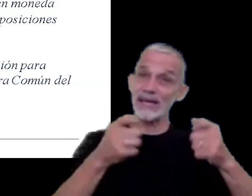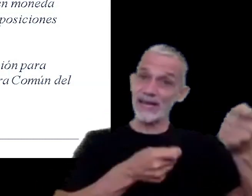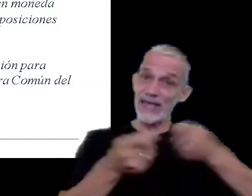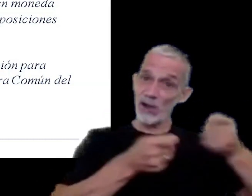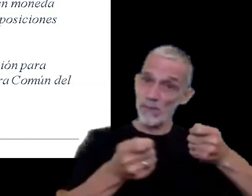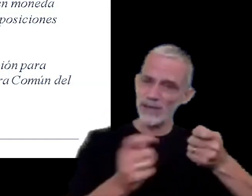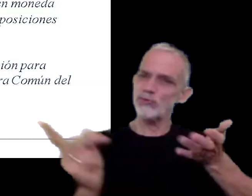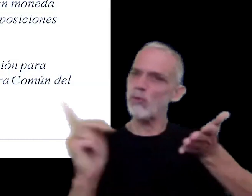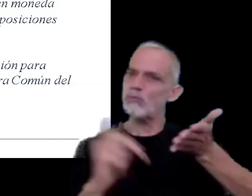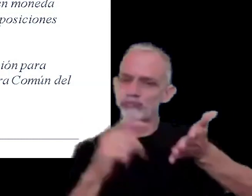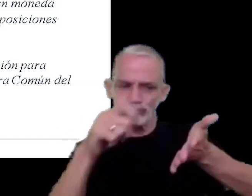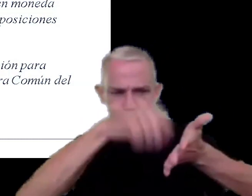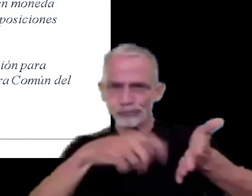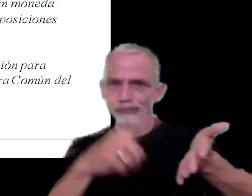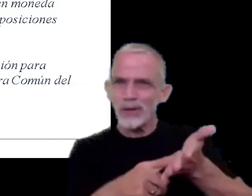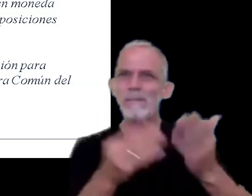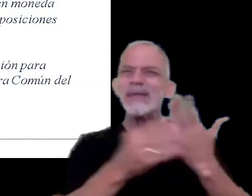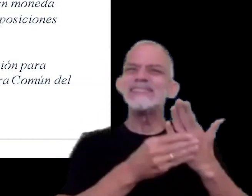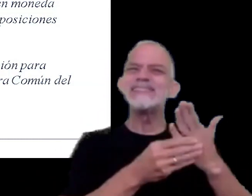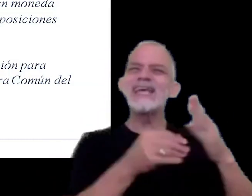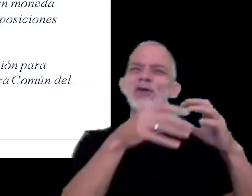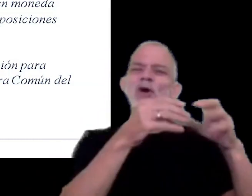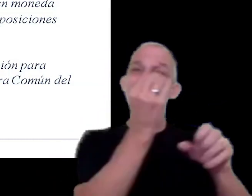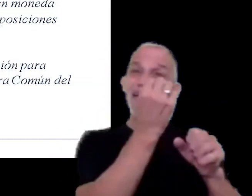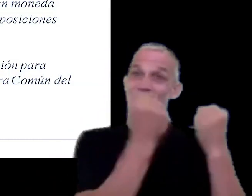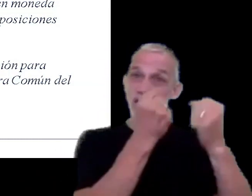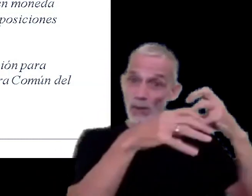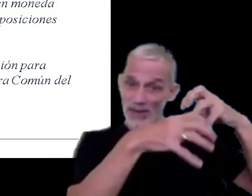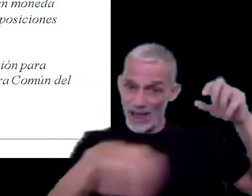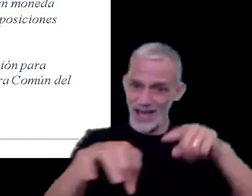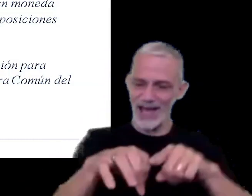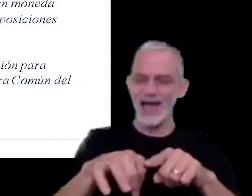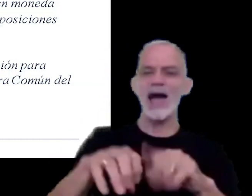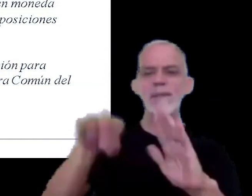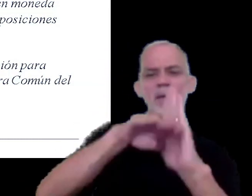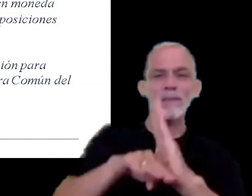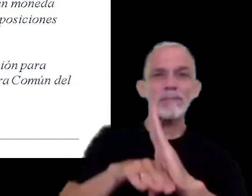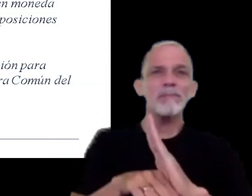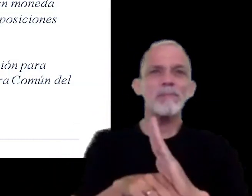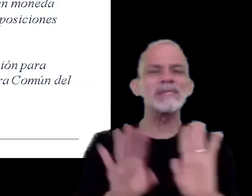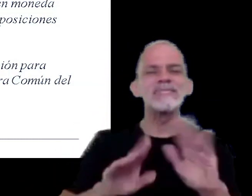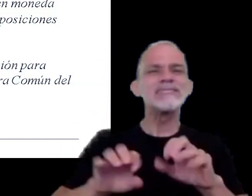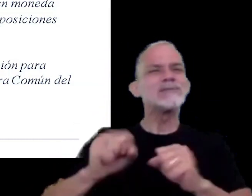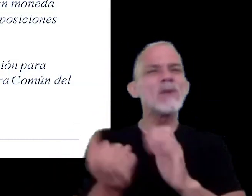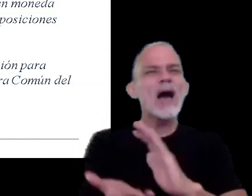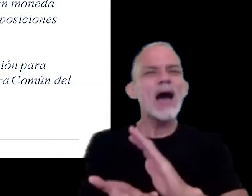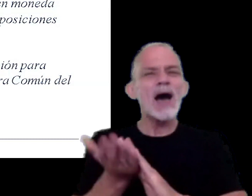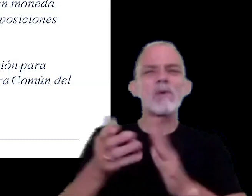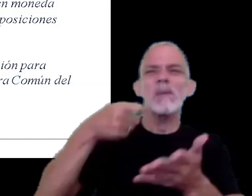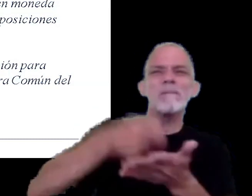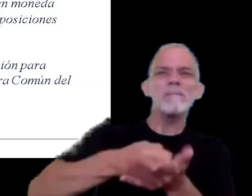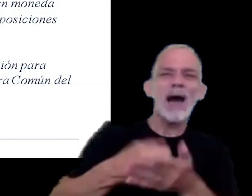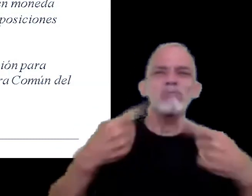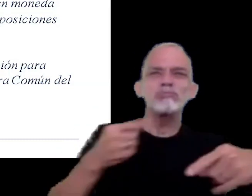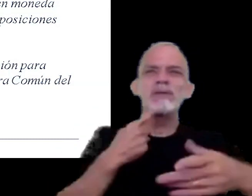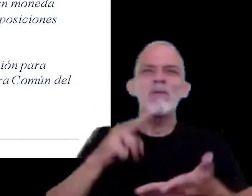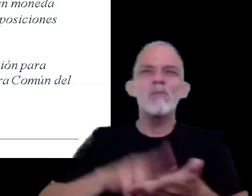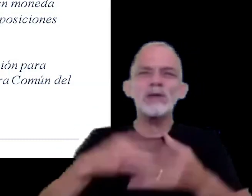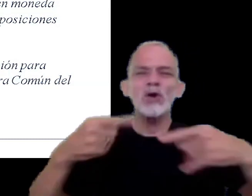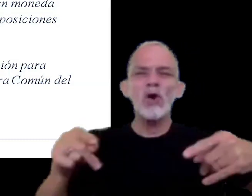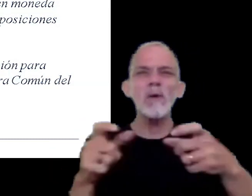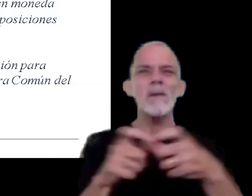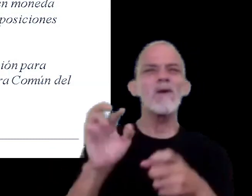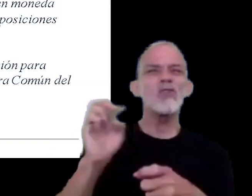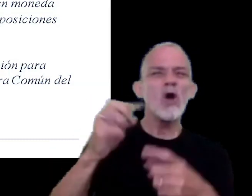dependiente del Ministerio de Economía donde se preveía la suspensión del pago de cargas sobre la compra de billetes